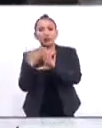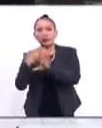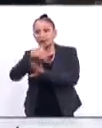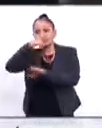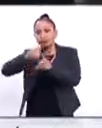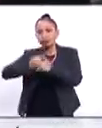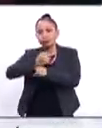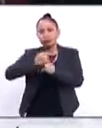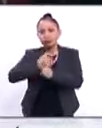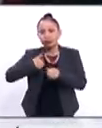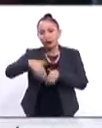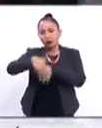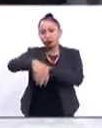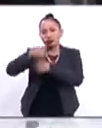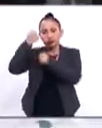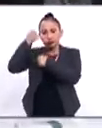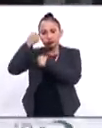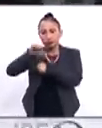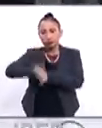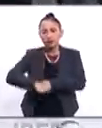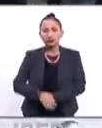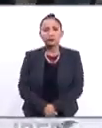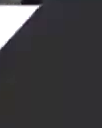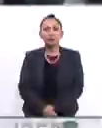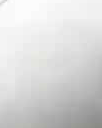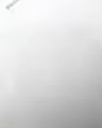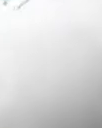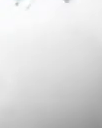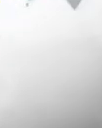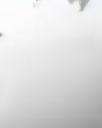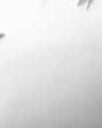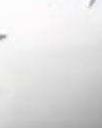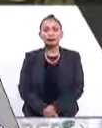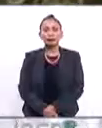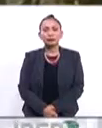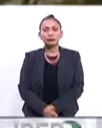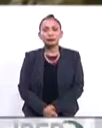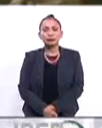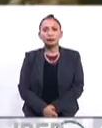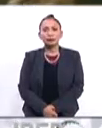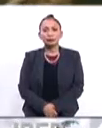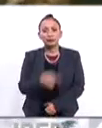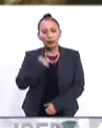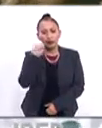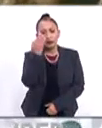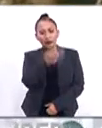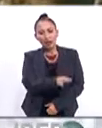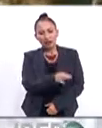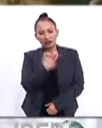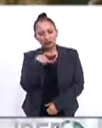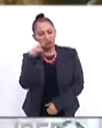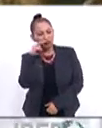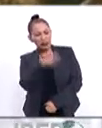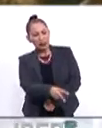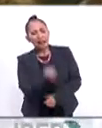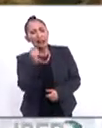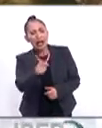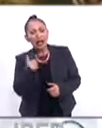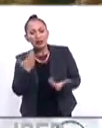de violencia durante las manifestaciones de hoy. La operación de falso positivo implica